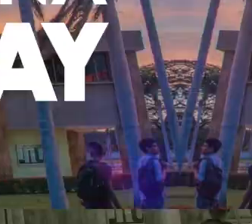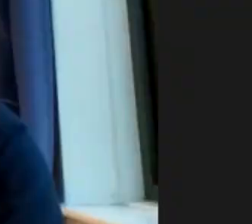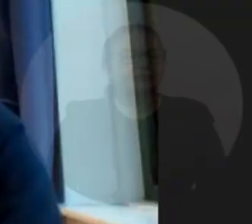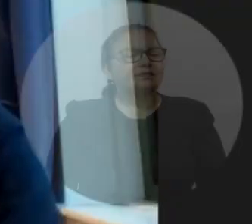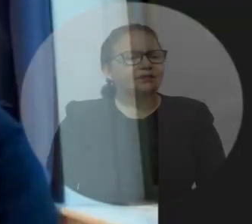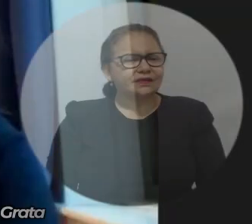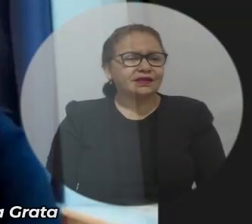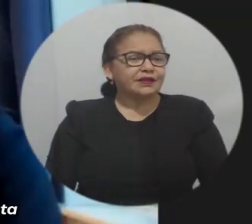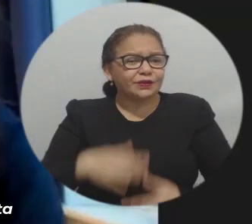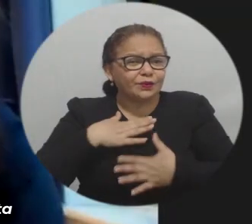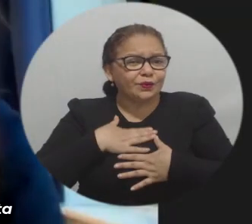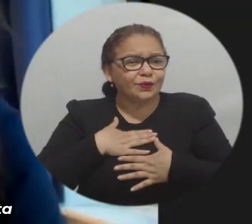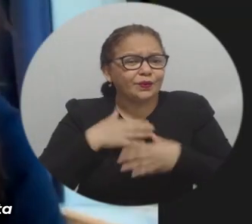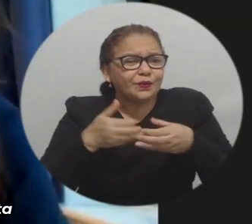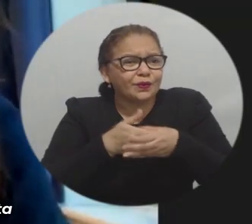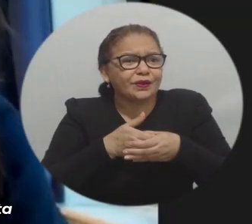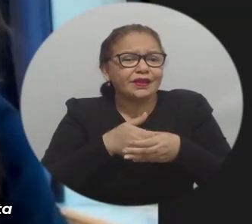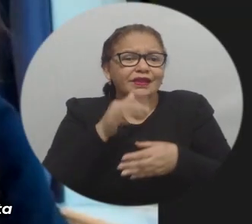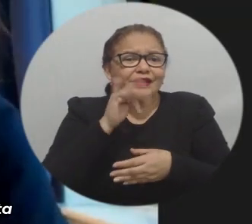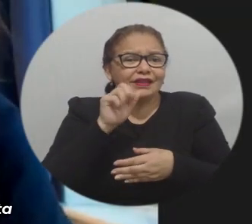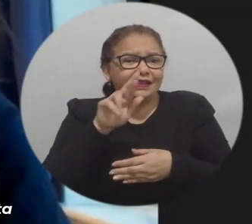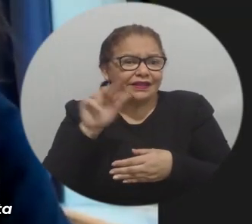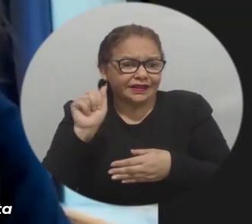¿Qué que Tierra Grata hace?